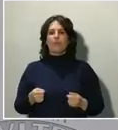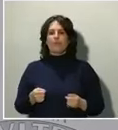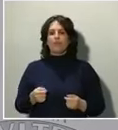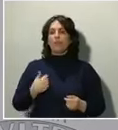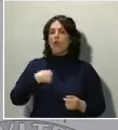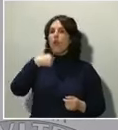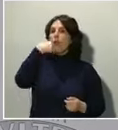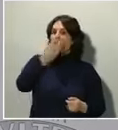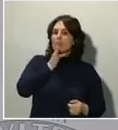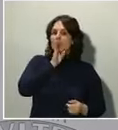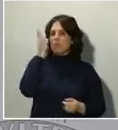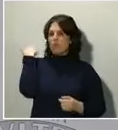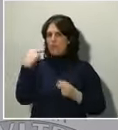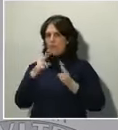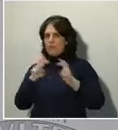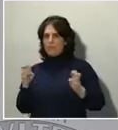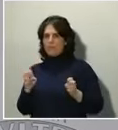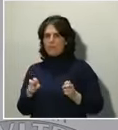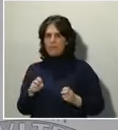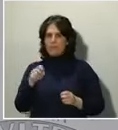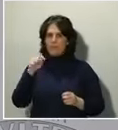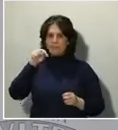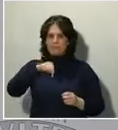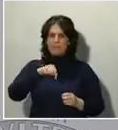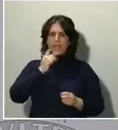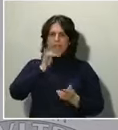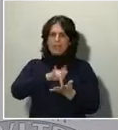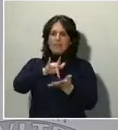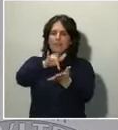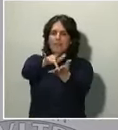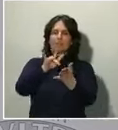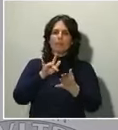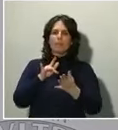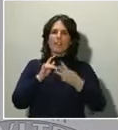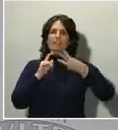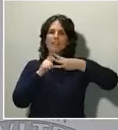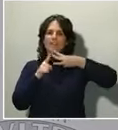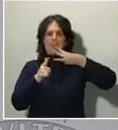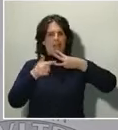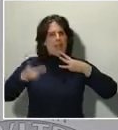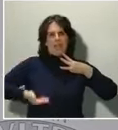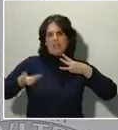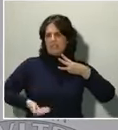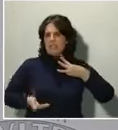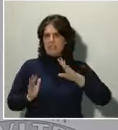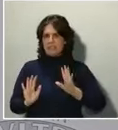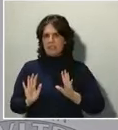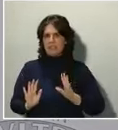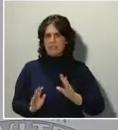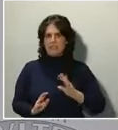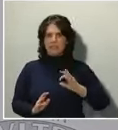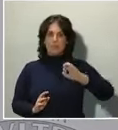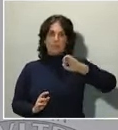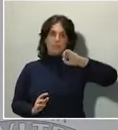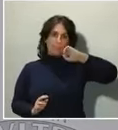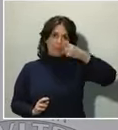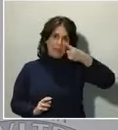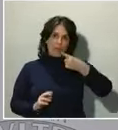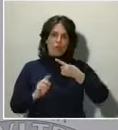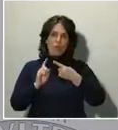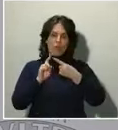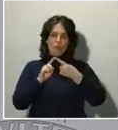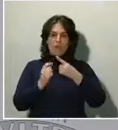aquí habrá tres hitos, tres fases fundamentales en la batalla contra el virus. En primer lugar, cuando la tasa de incremento diario, que ahora